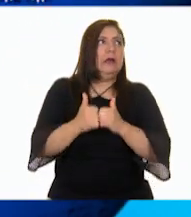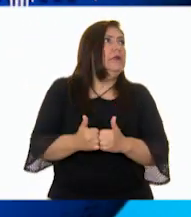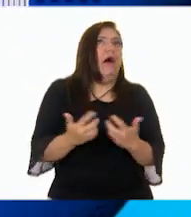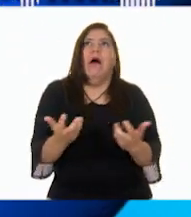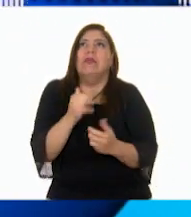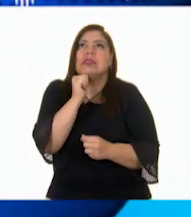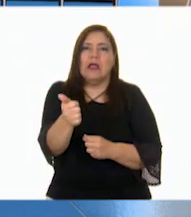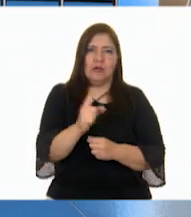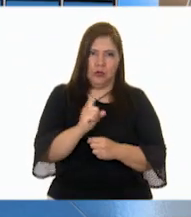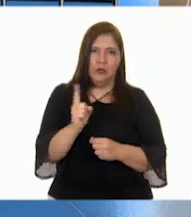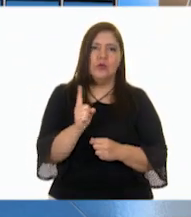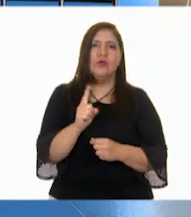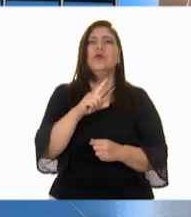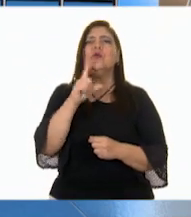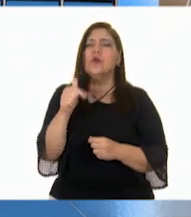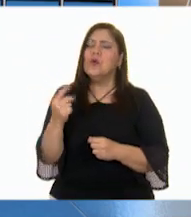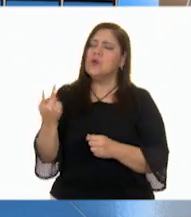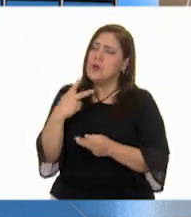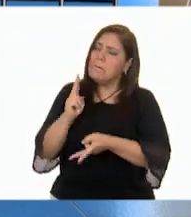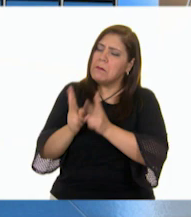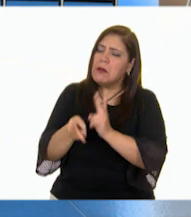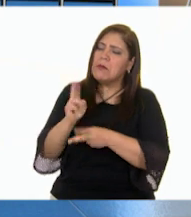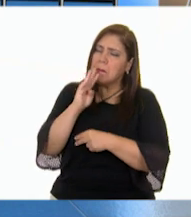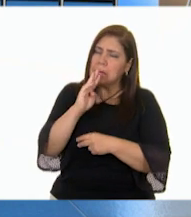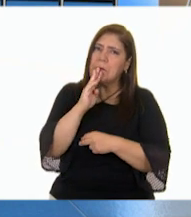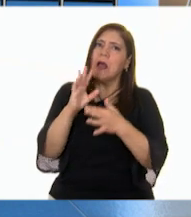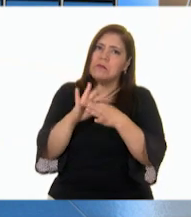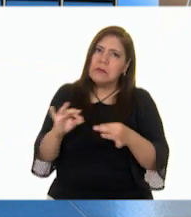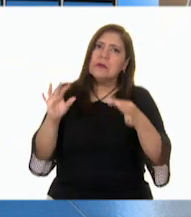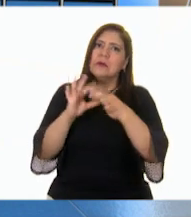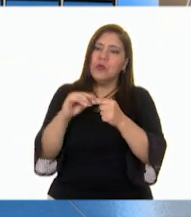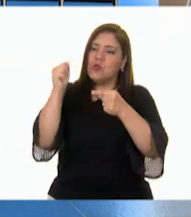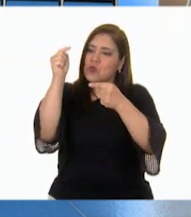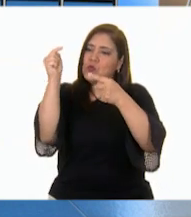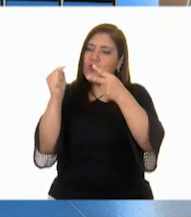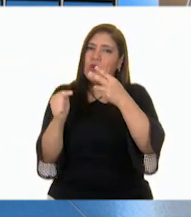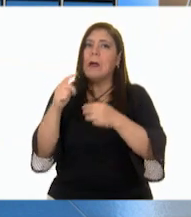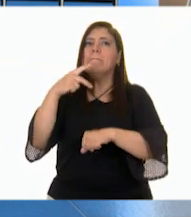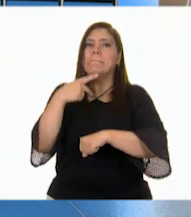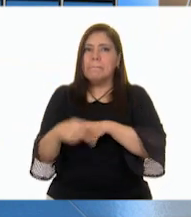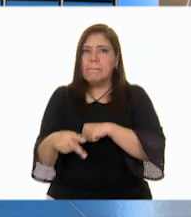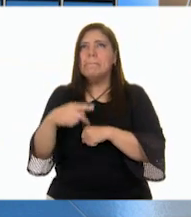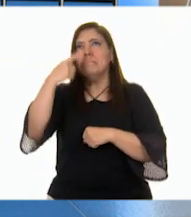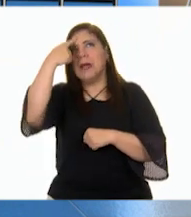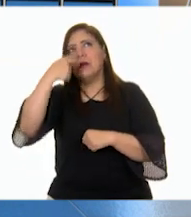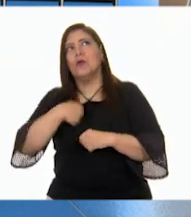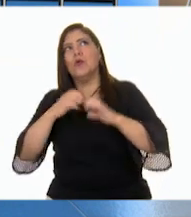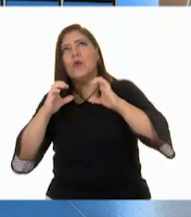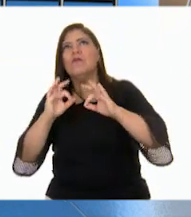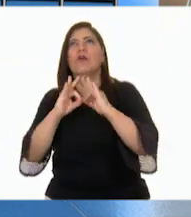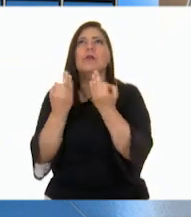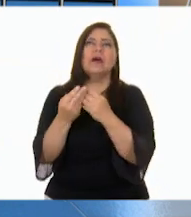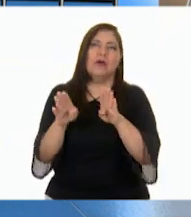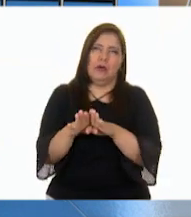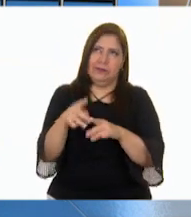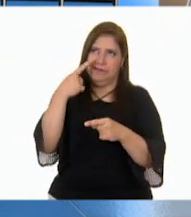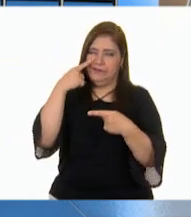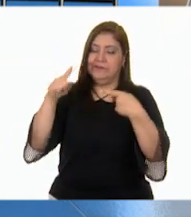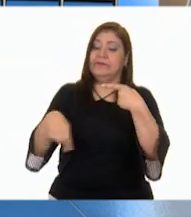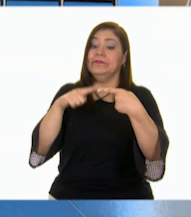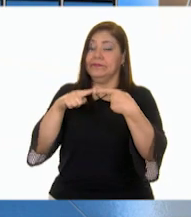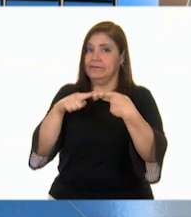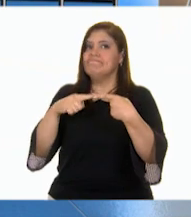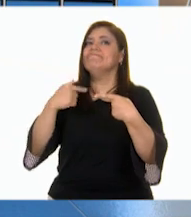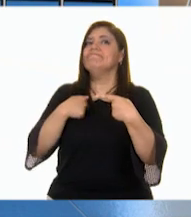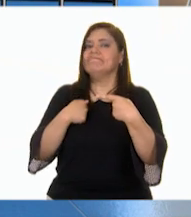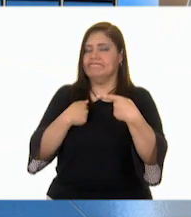Praticamos sobre los riesgos y decidimos algunas cosas para cuidarme mejor. Uno. Decidí